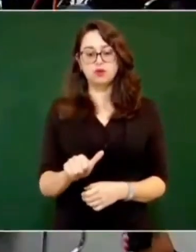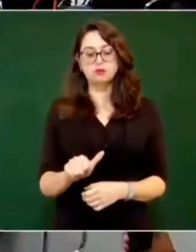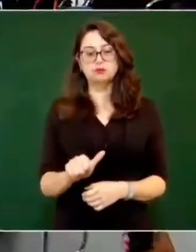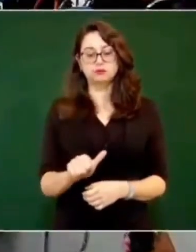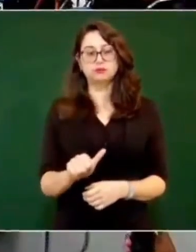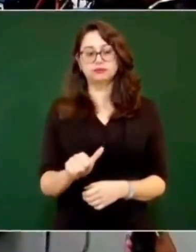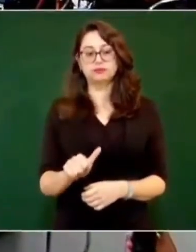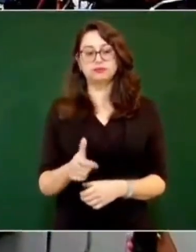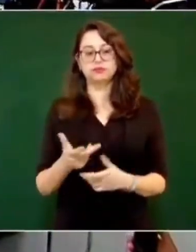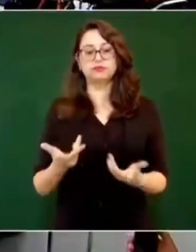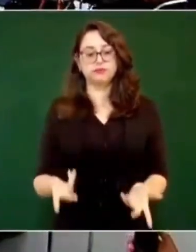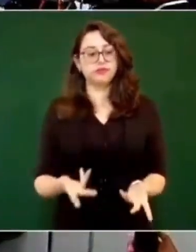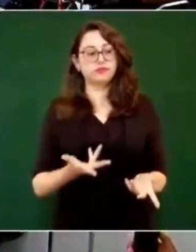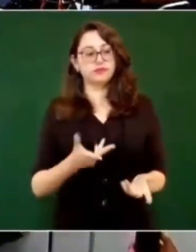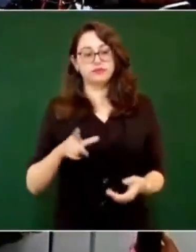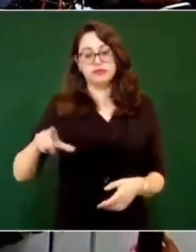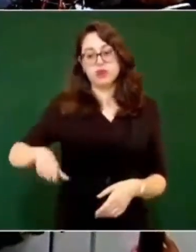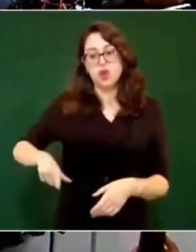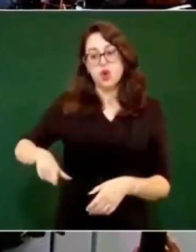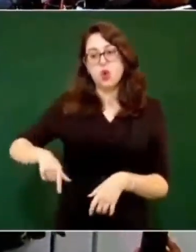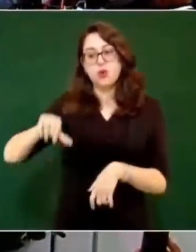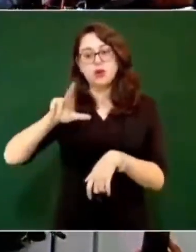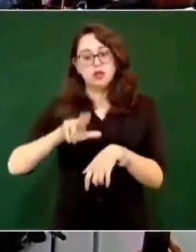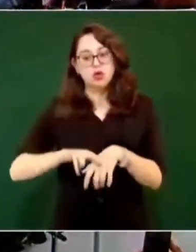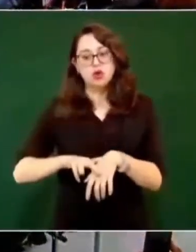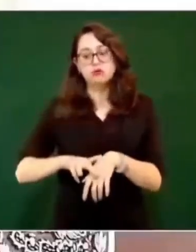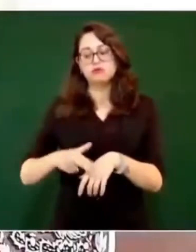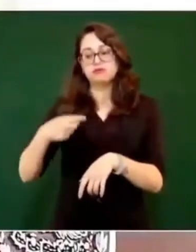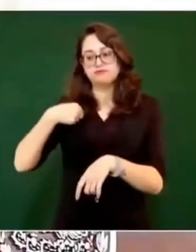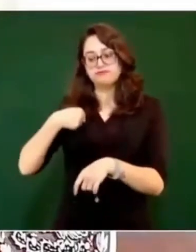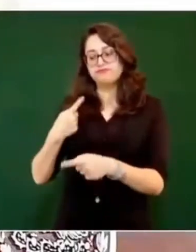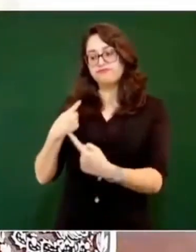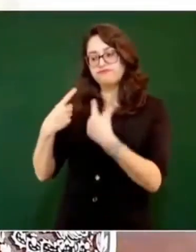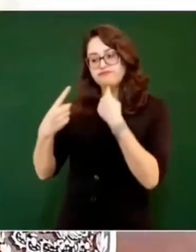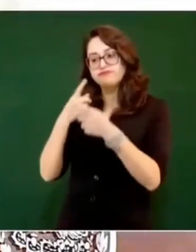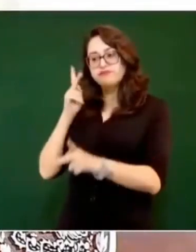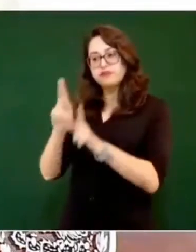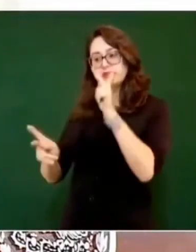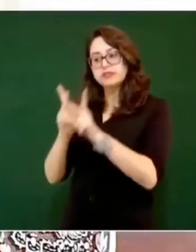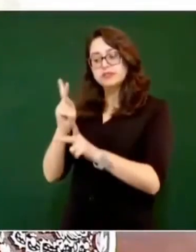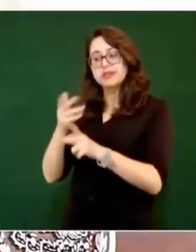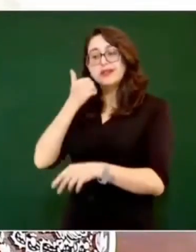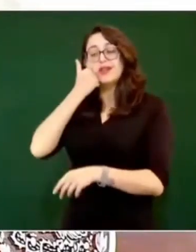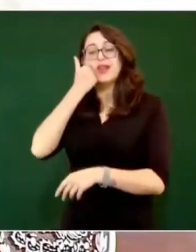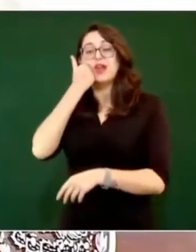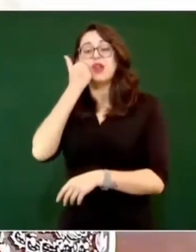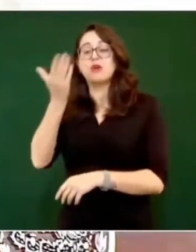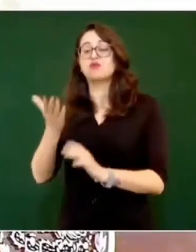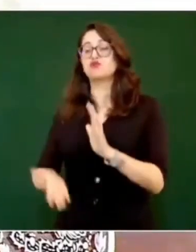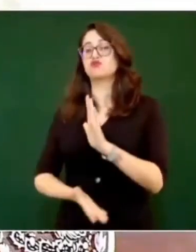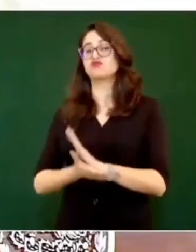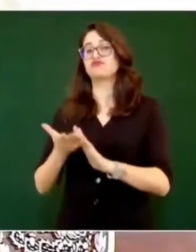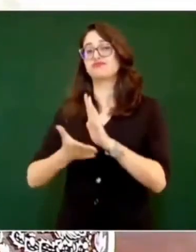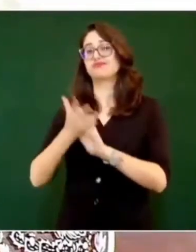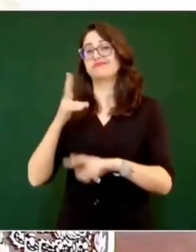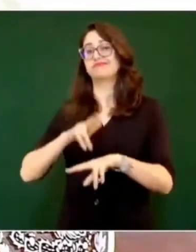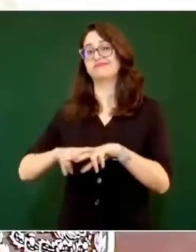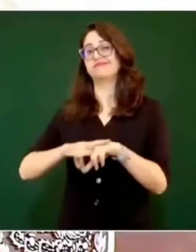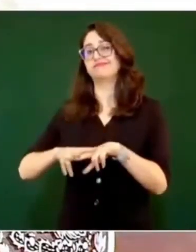lo estoy tratando con el gobernador, un tren de pasajeros, que